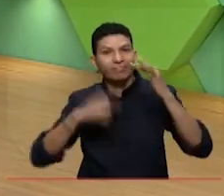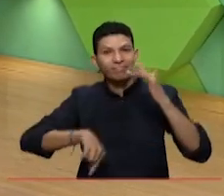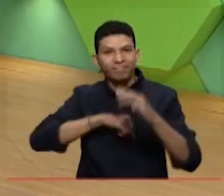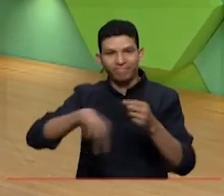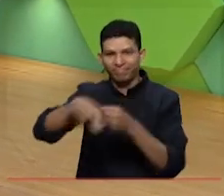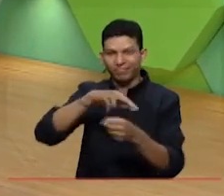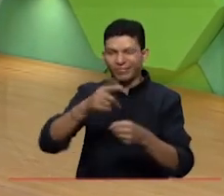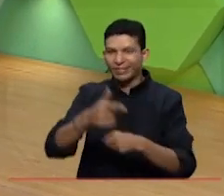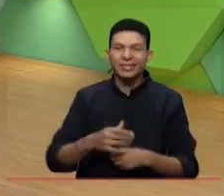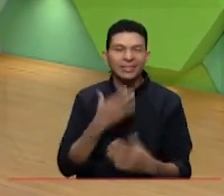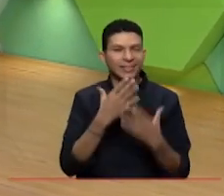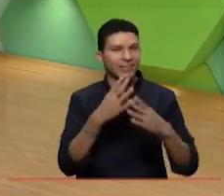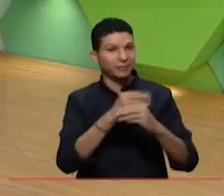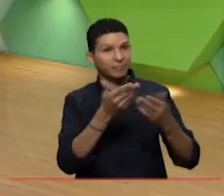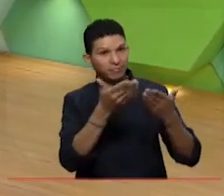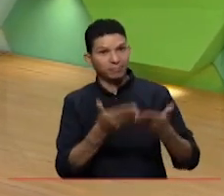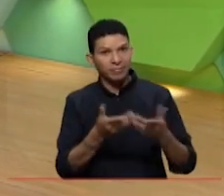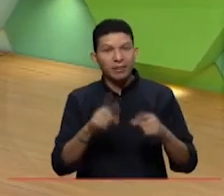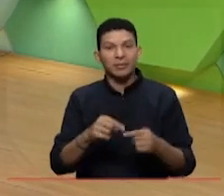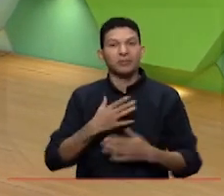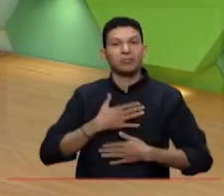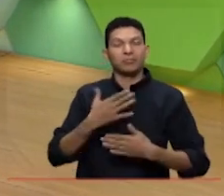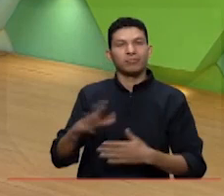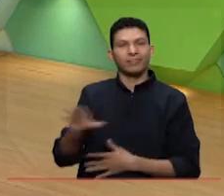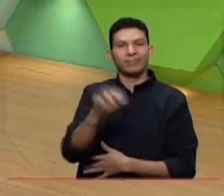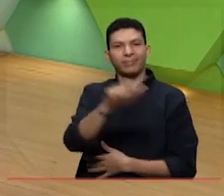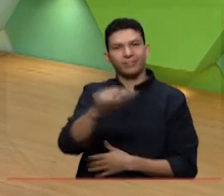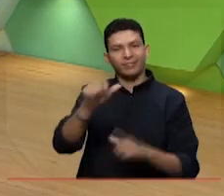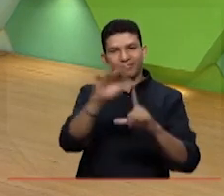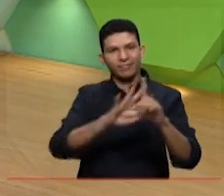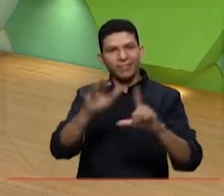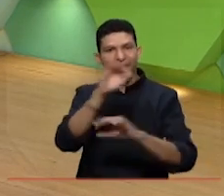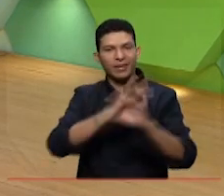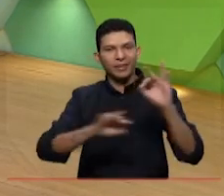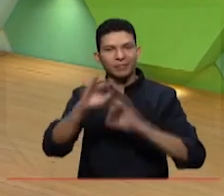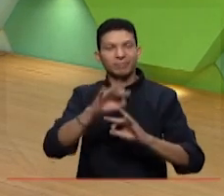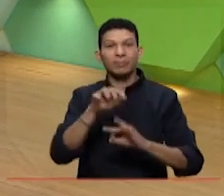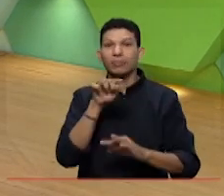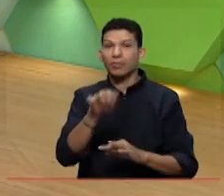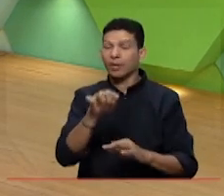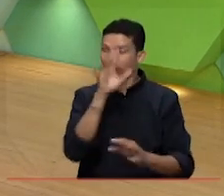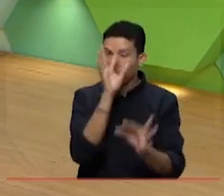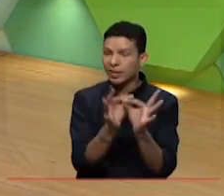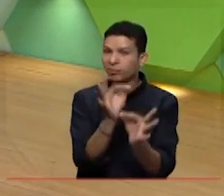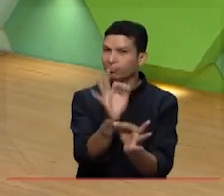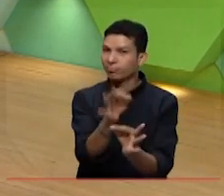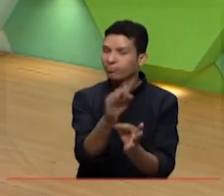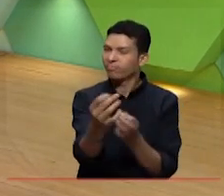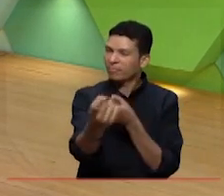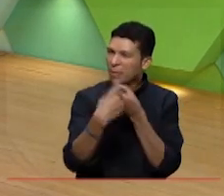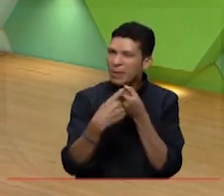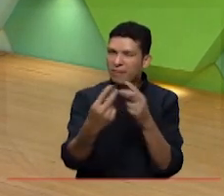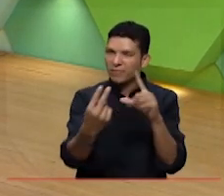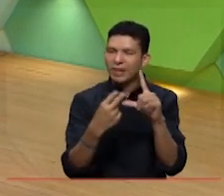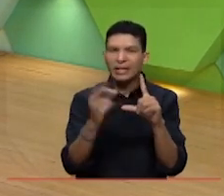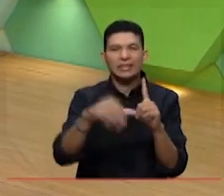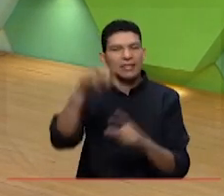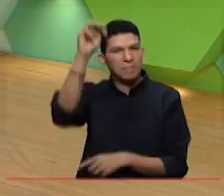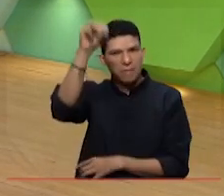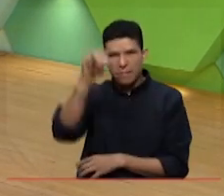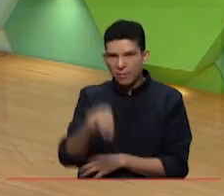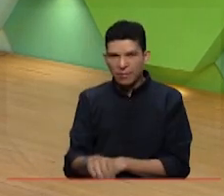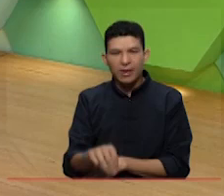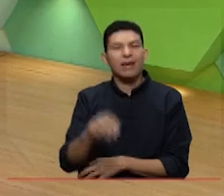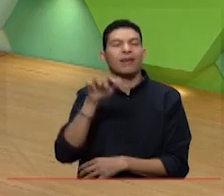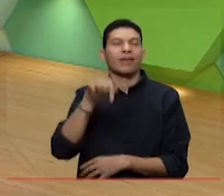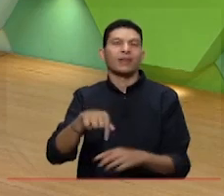Liliana, buenas noches, saludo especial para usted y para todos los televidentes de nuestro canal regional, que son muy fieles y siempre se conectan los martes aquí